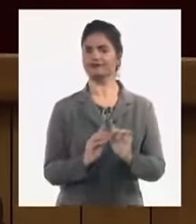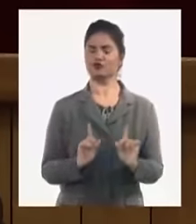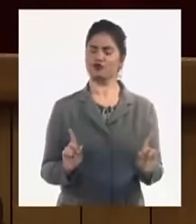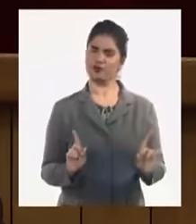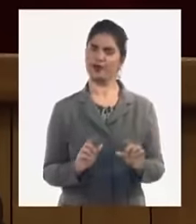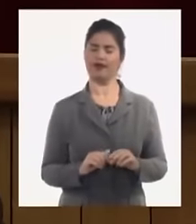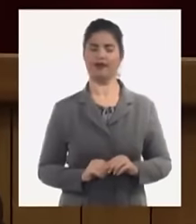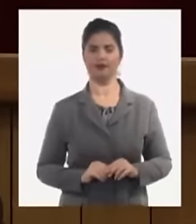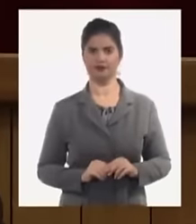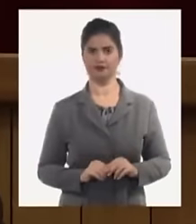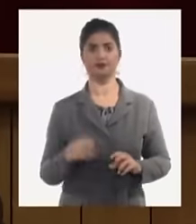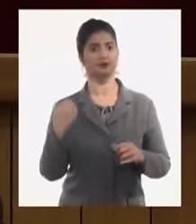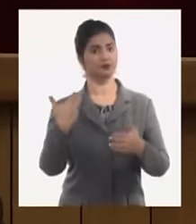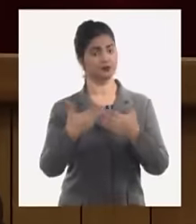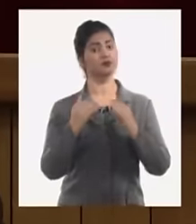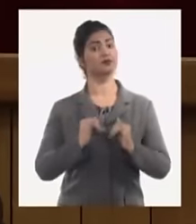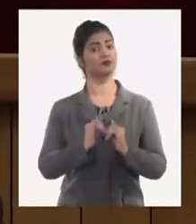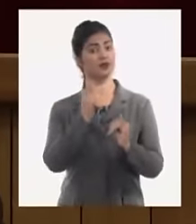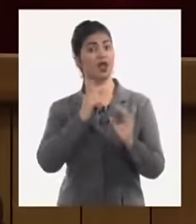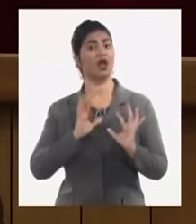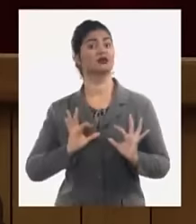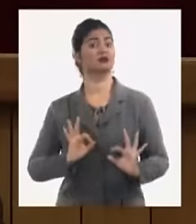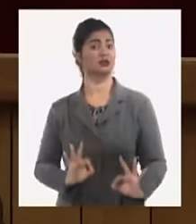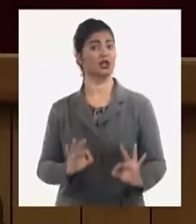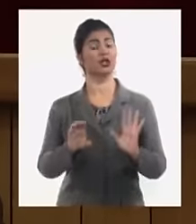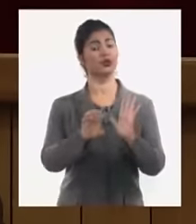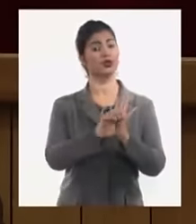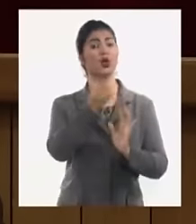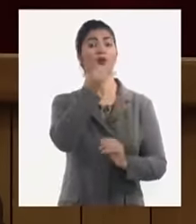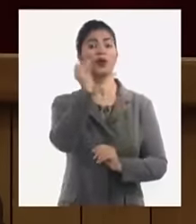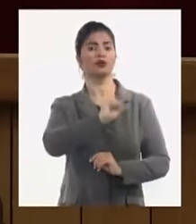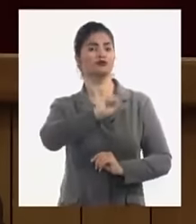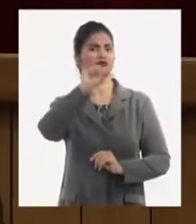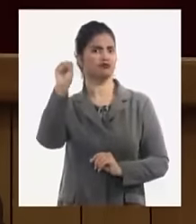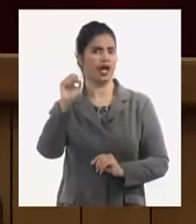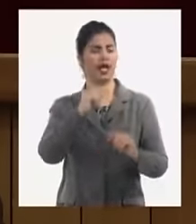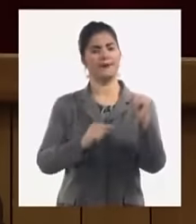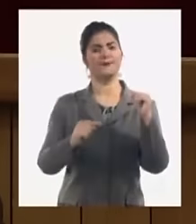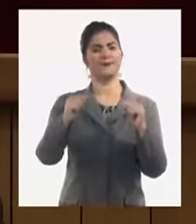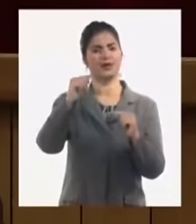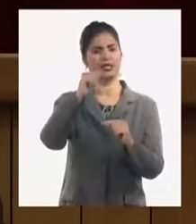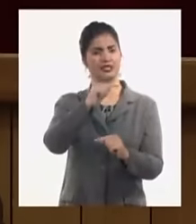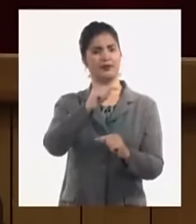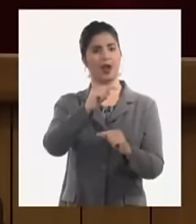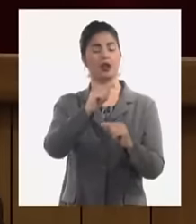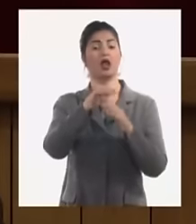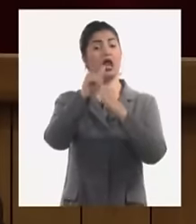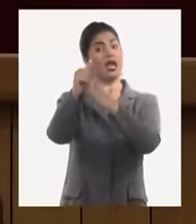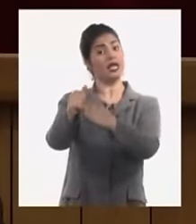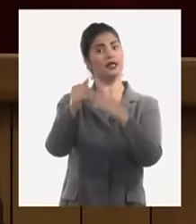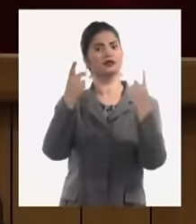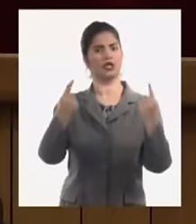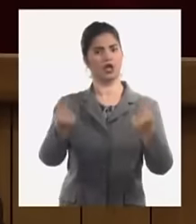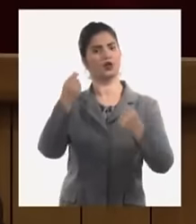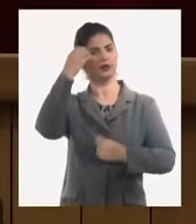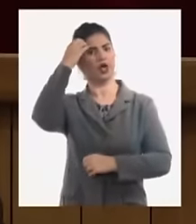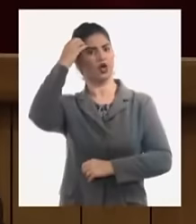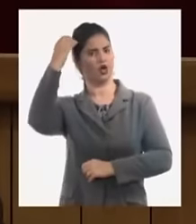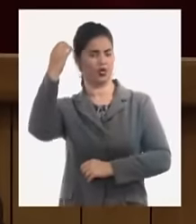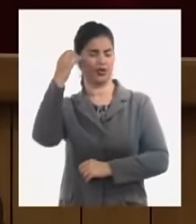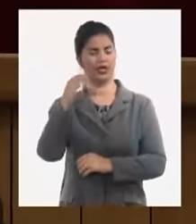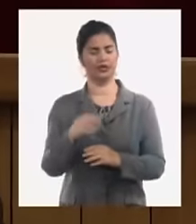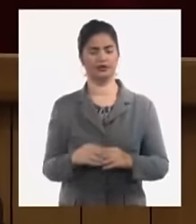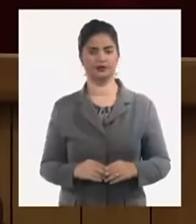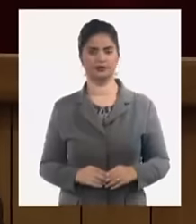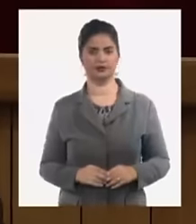constitución empresa estatal socialista pueda lograr ser ese ente principal pueda tener la autonomía pueda lograr los rendimientos